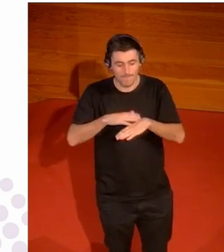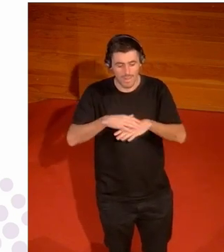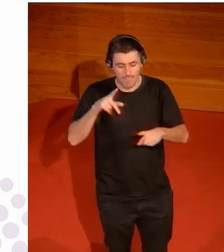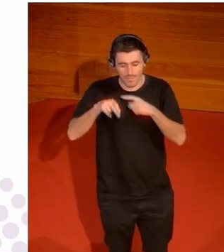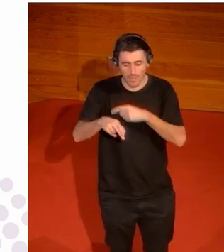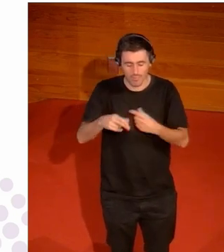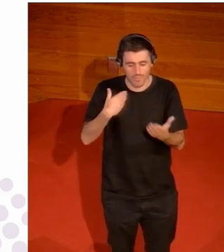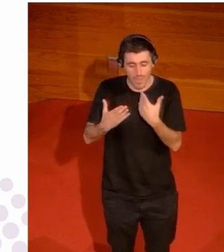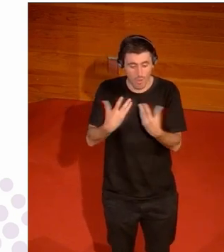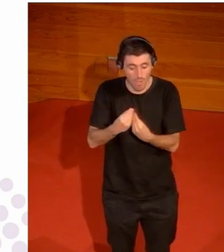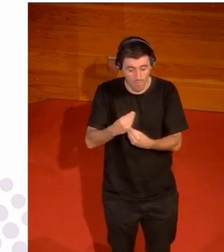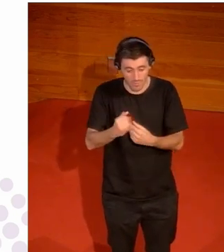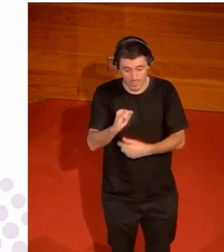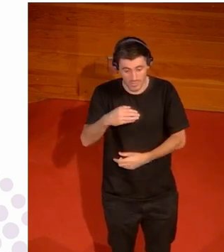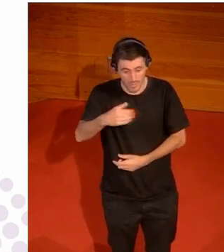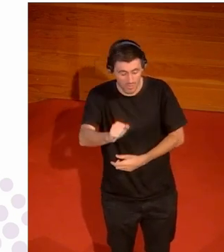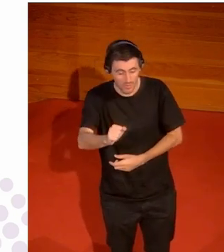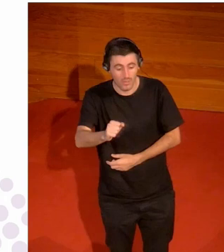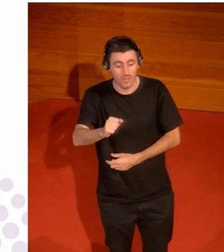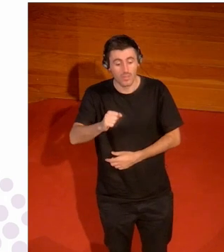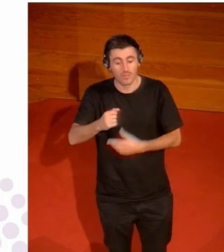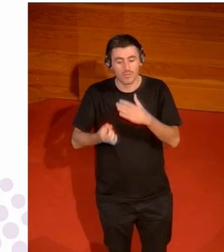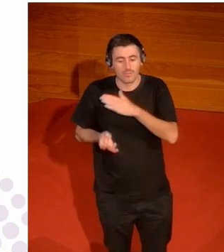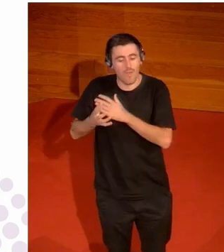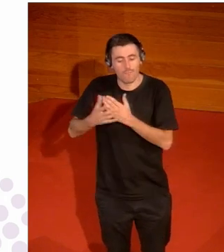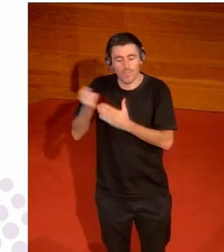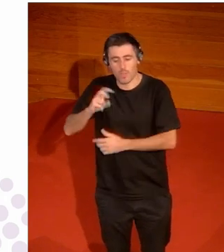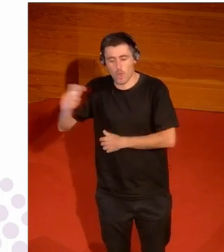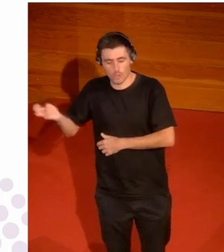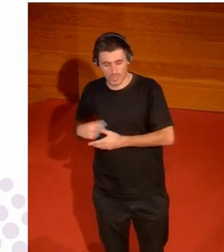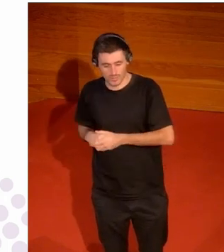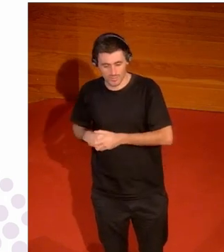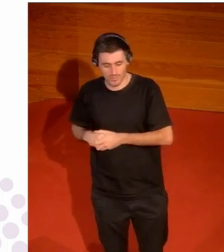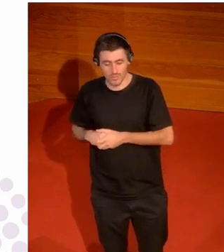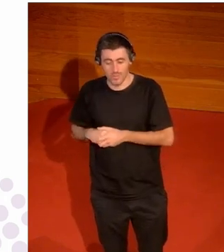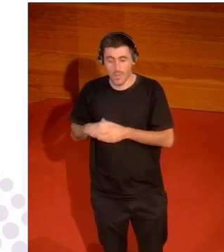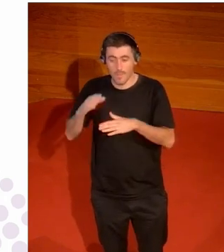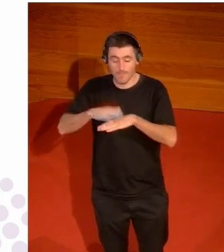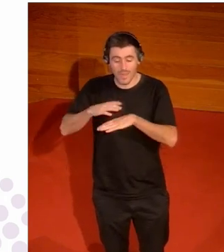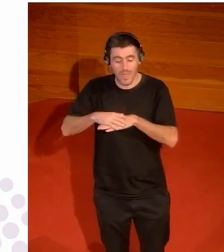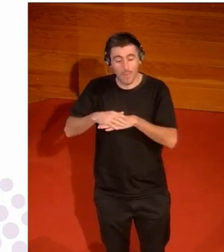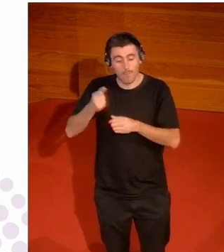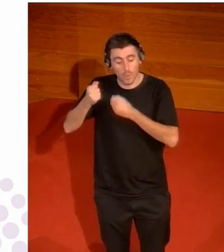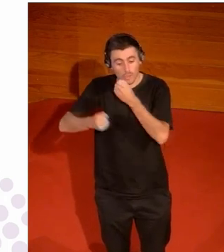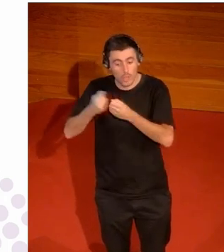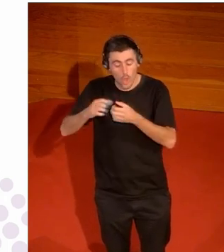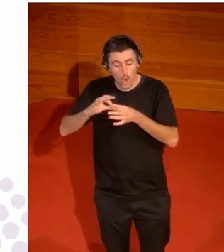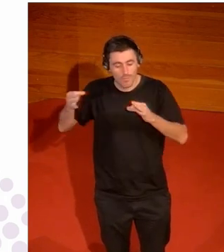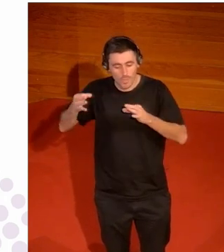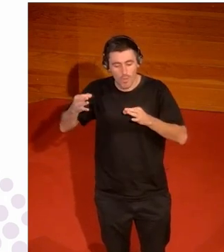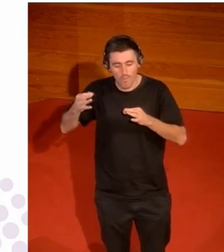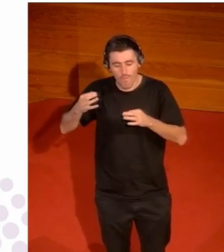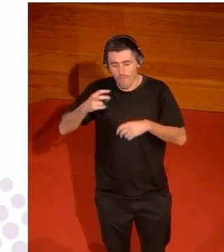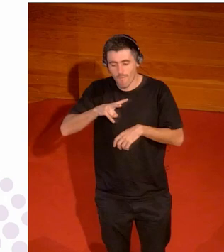Association que es la que regula el boxeo olímpico y para el boxeo olímpico lo que vale es el